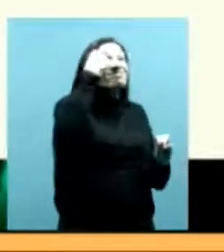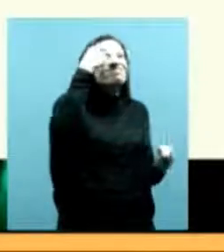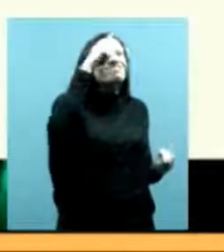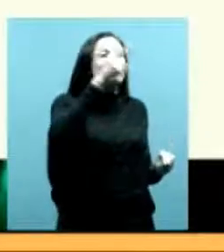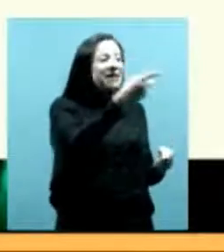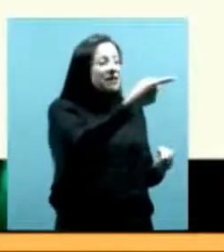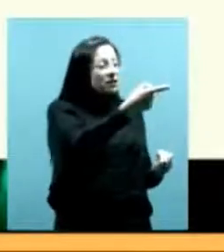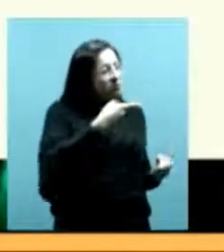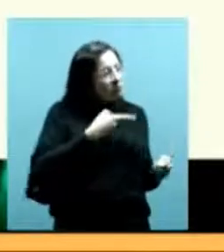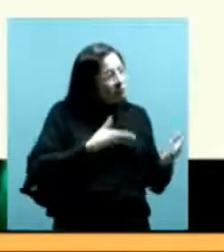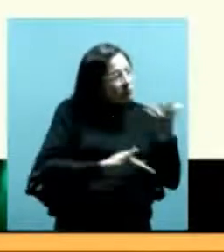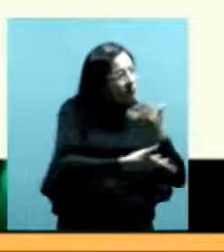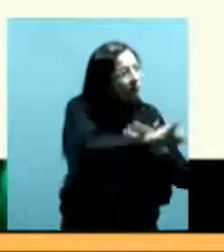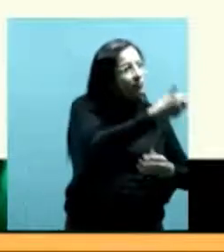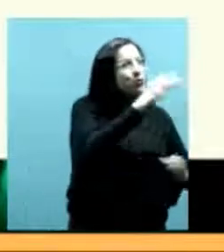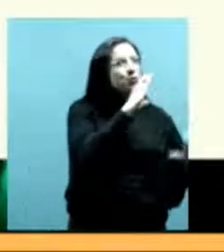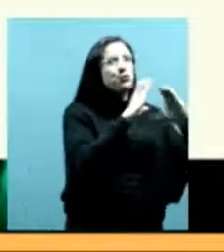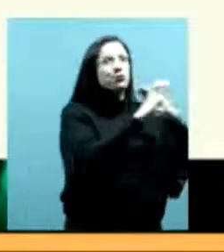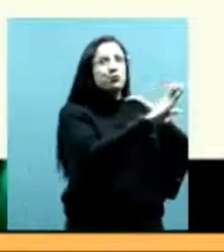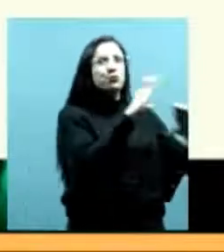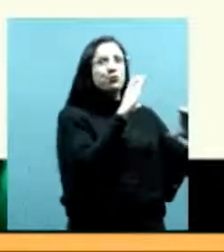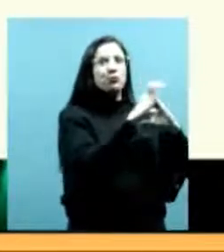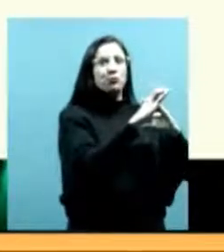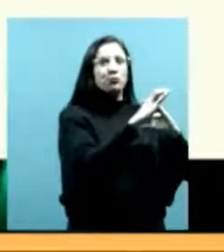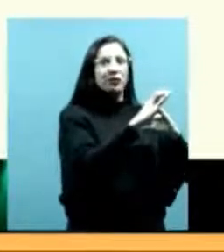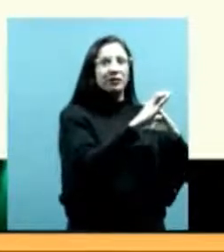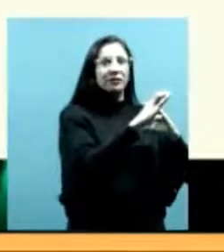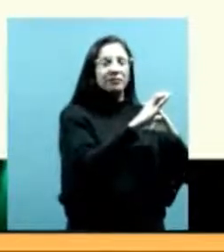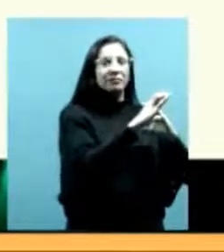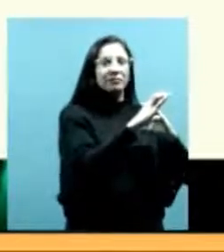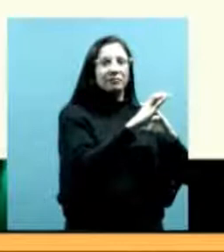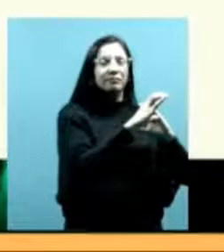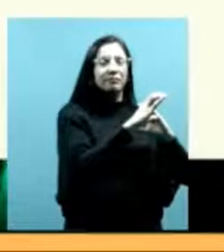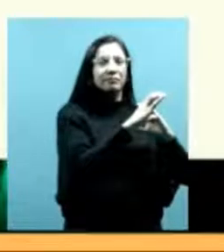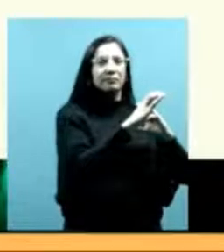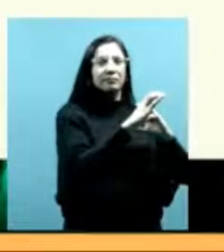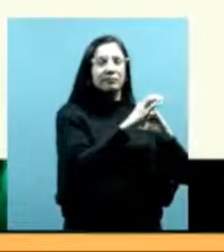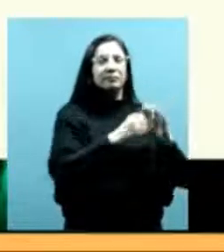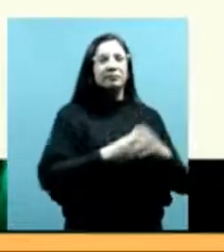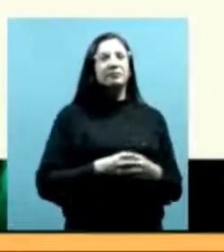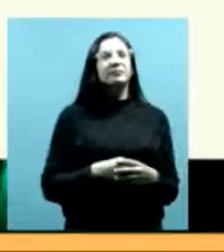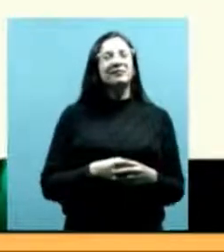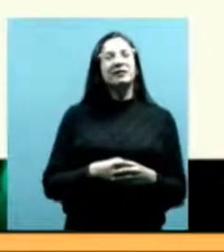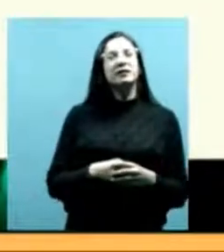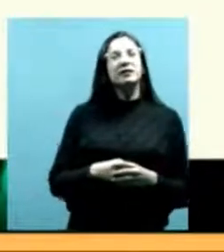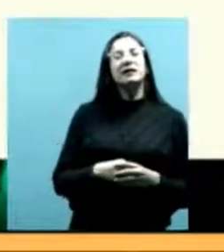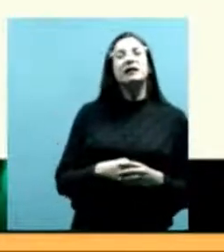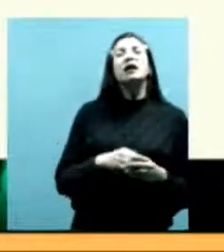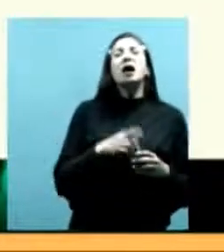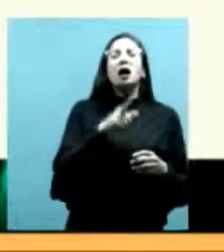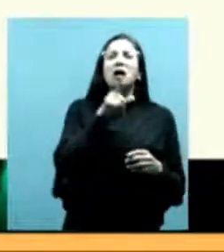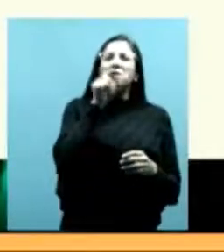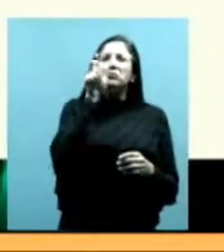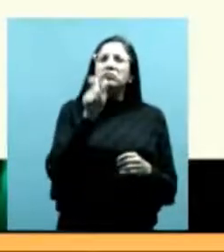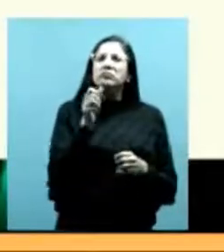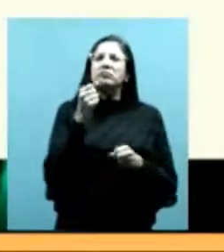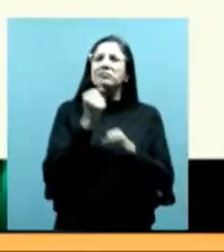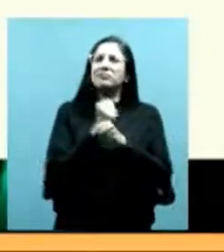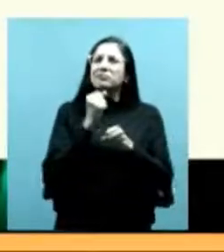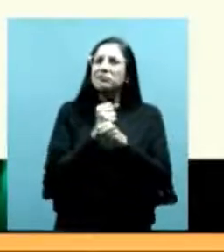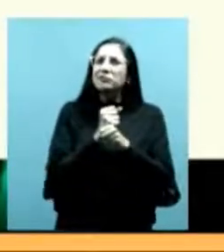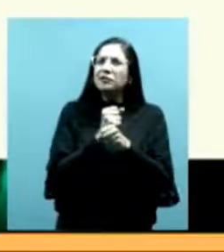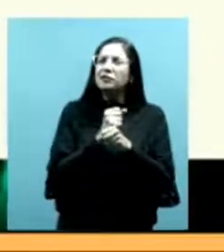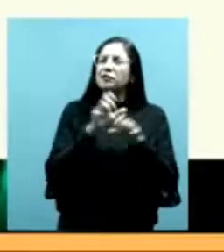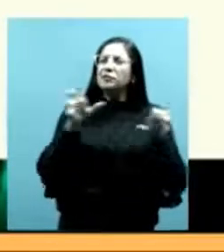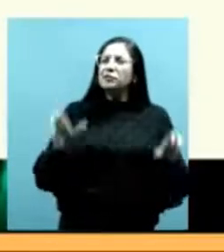tiene la función de producir en cuadros propios quienes suministraron los datos de las clases trabajadoras la reconozcan como propia